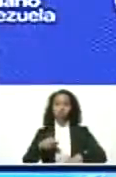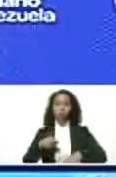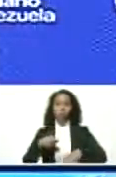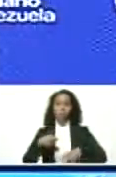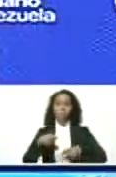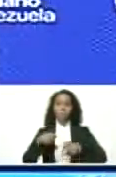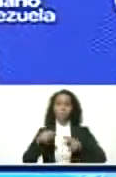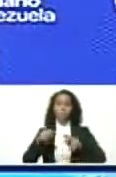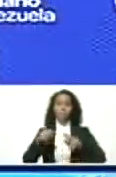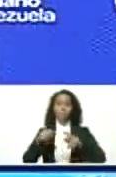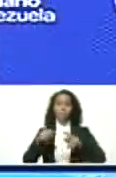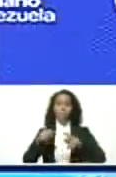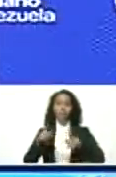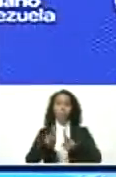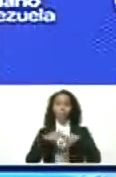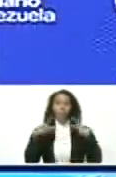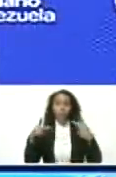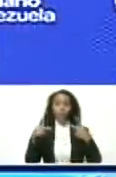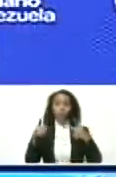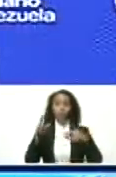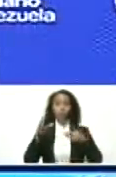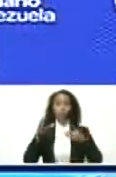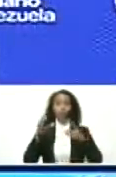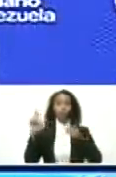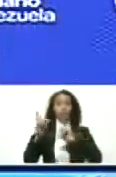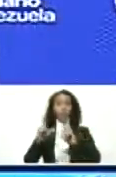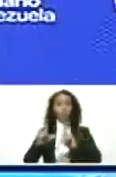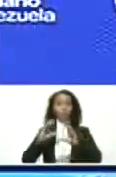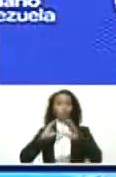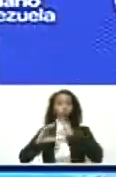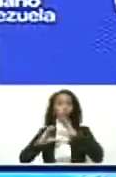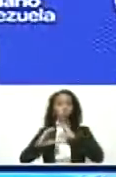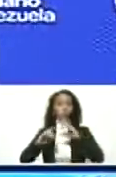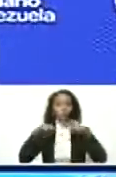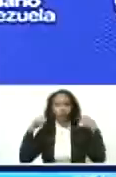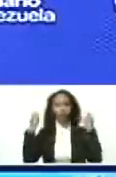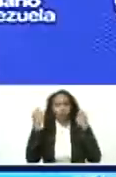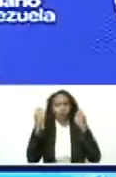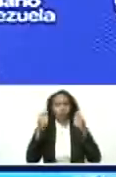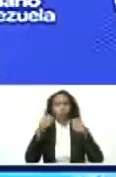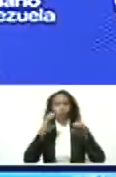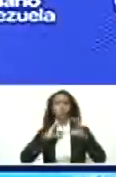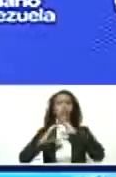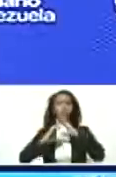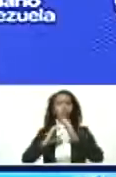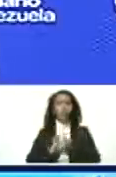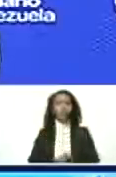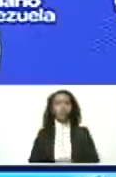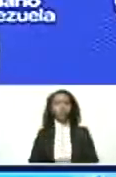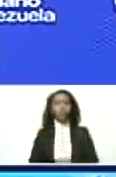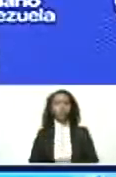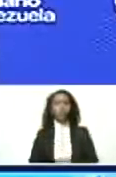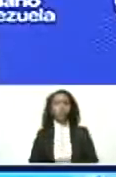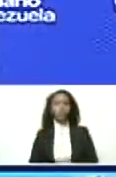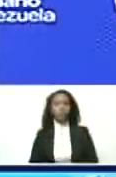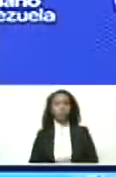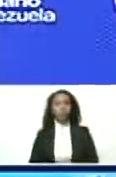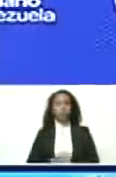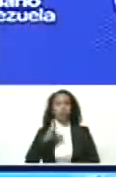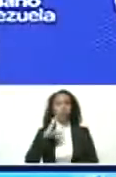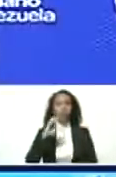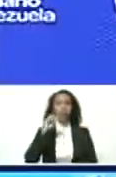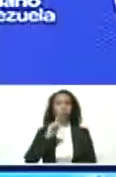mediática, las campañas comunicacionales de CNN,